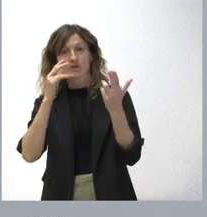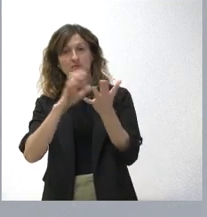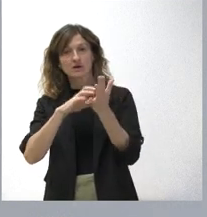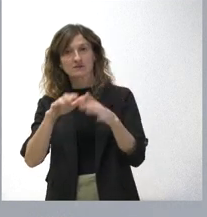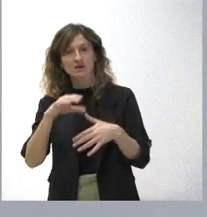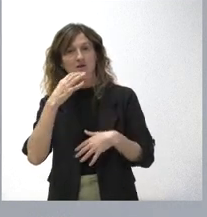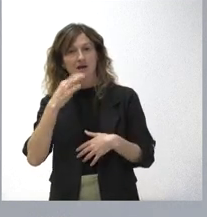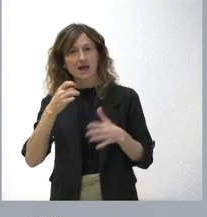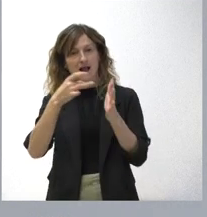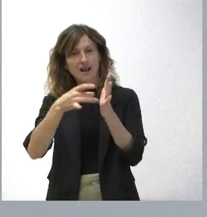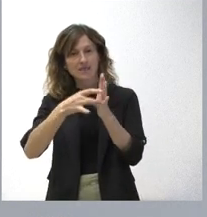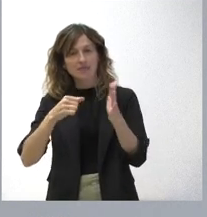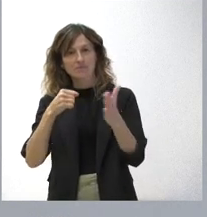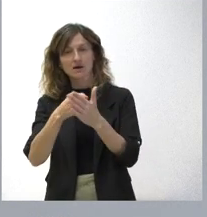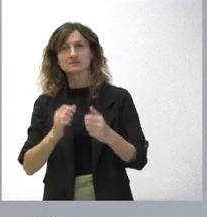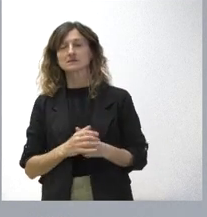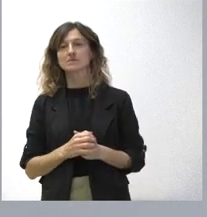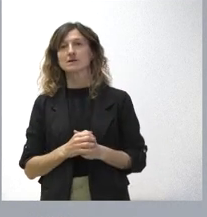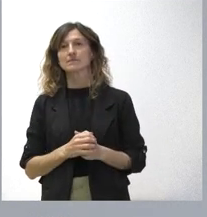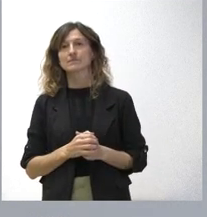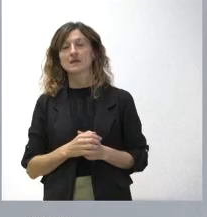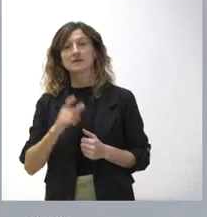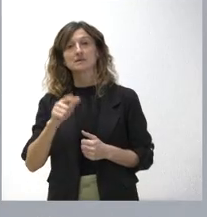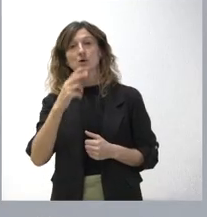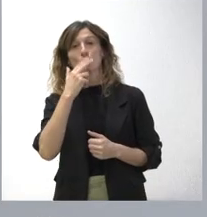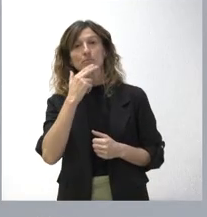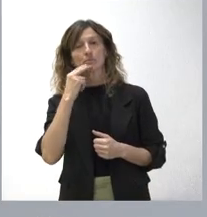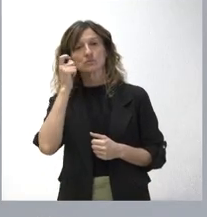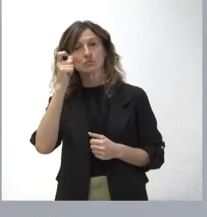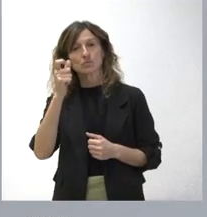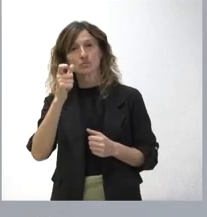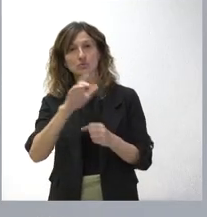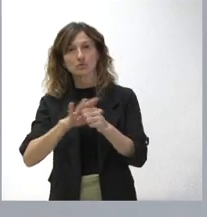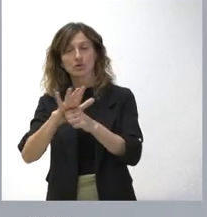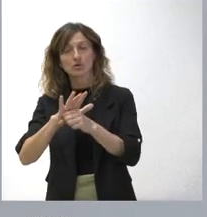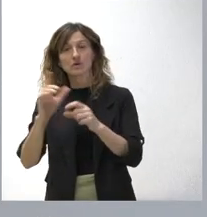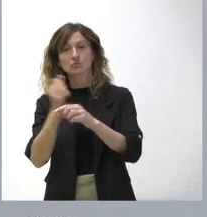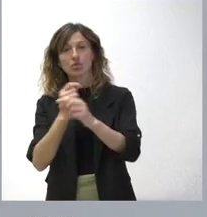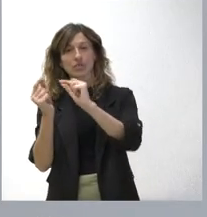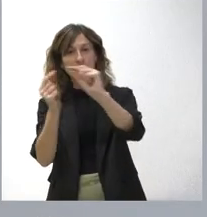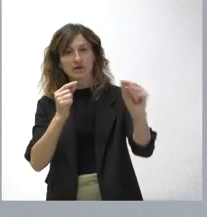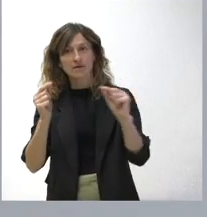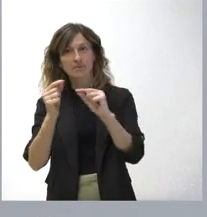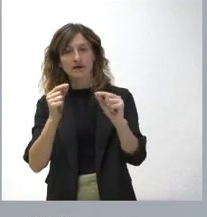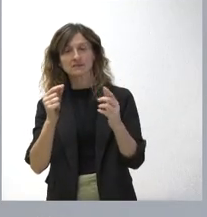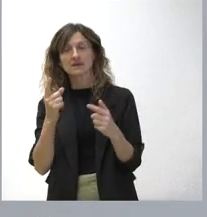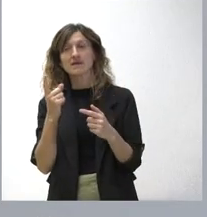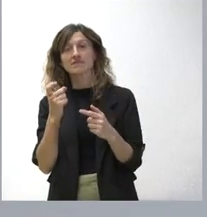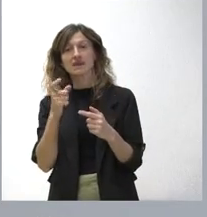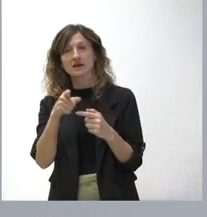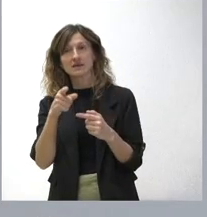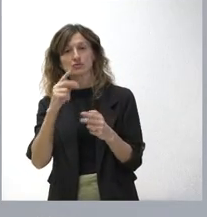calidad, que se compromete con el mundo rural. Son estos los debates que están encima de la mesa y a los cuales hay que dar